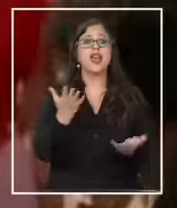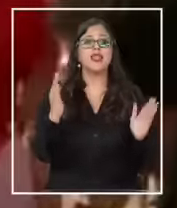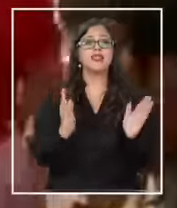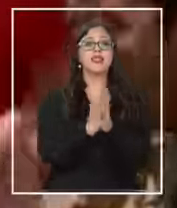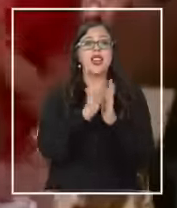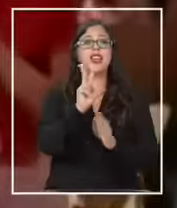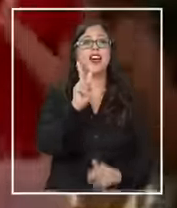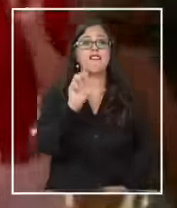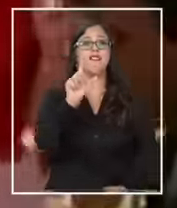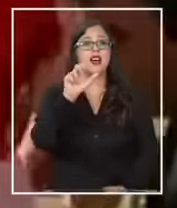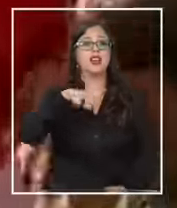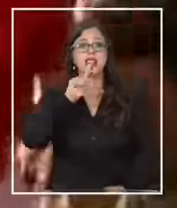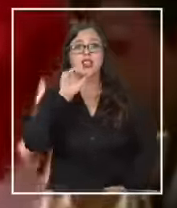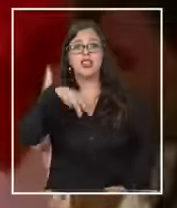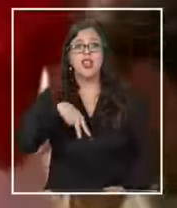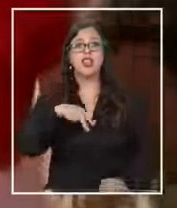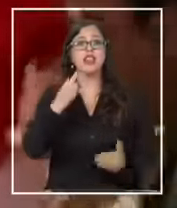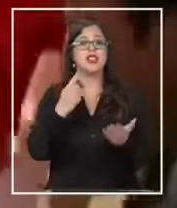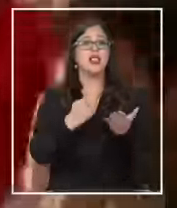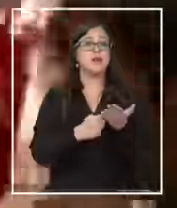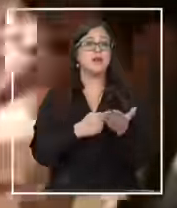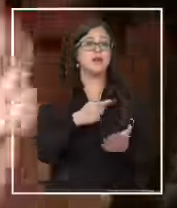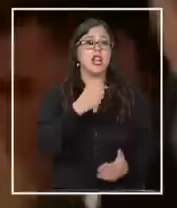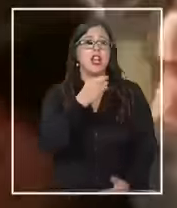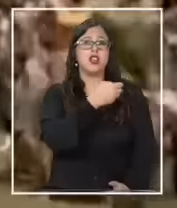mucho éxito pero que en cine causó furor